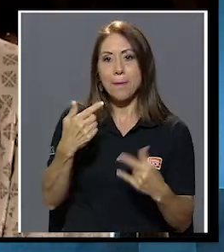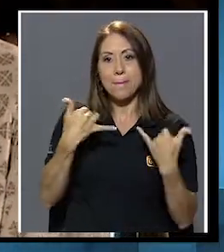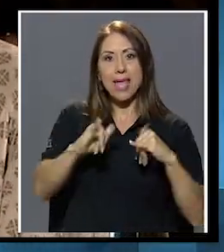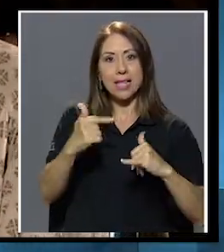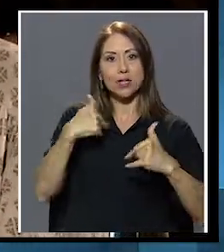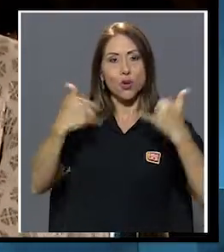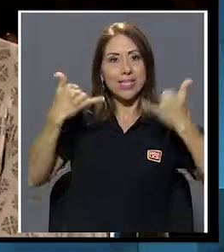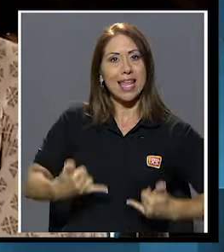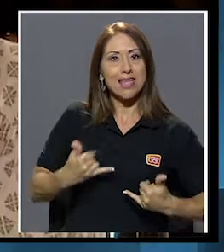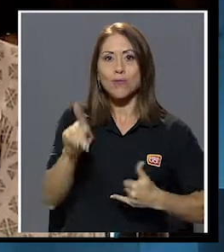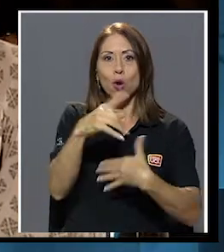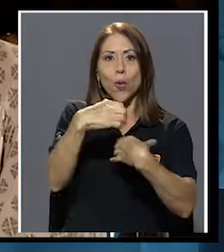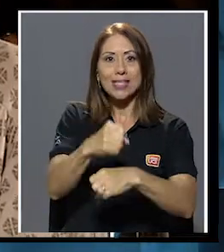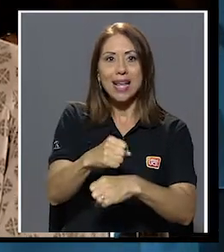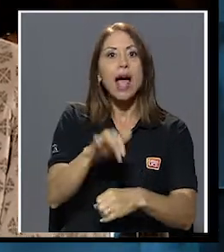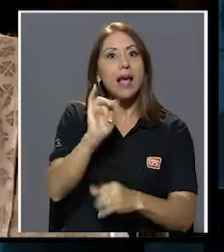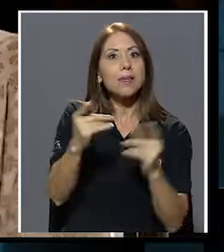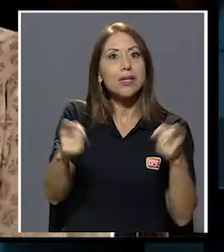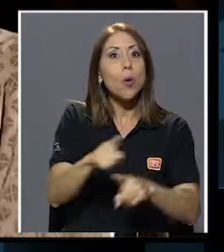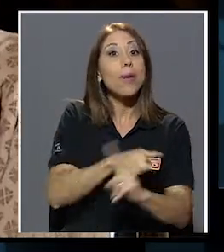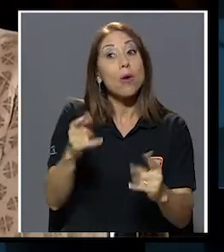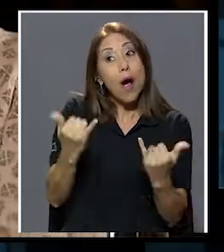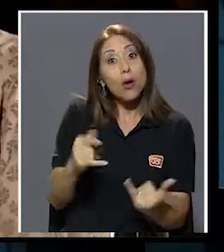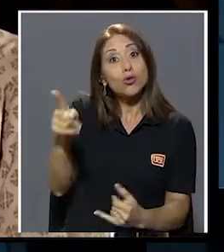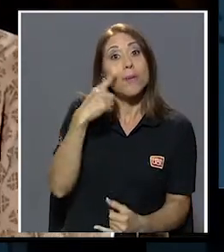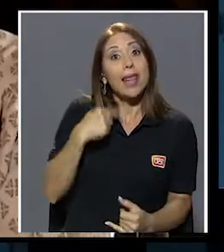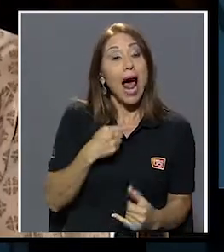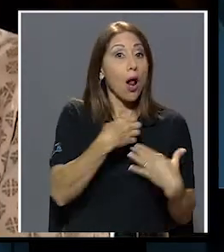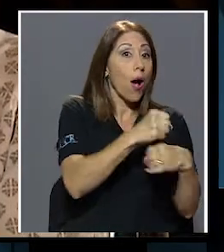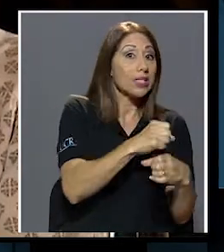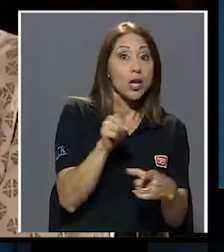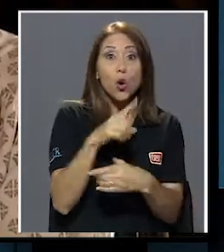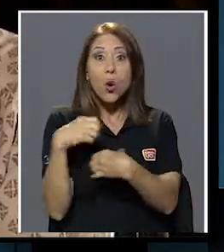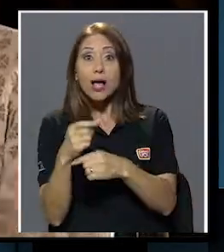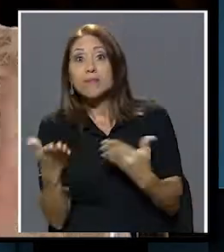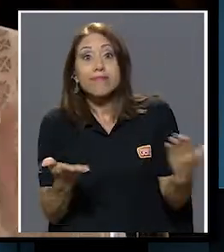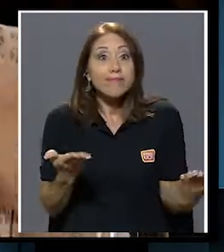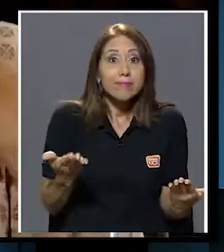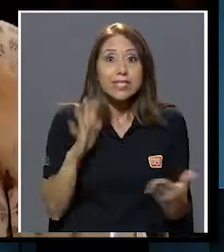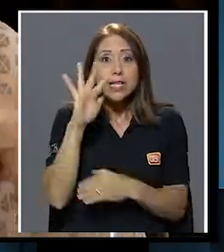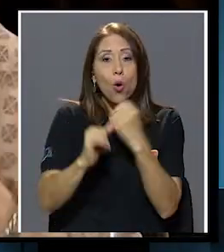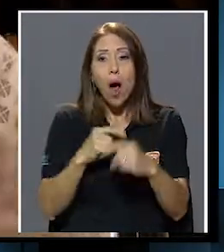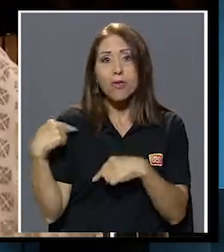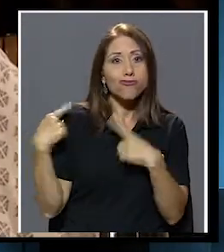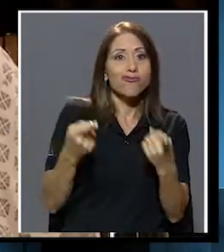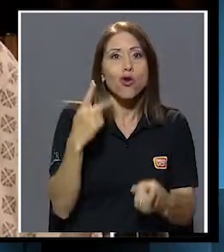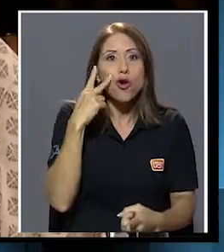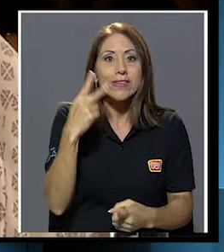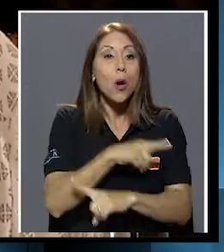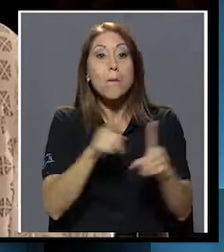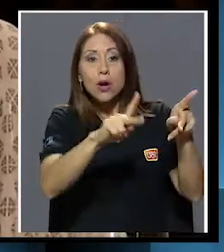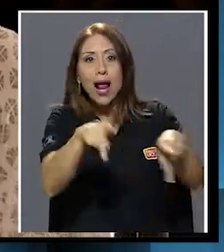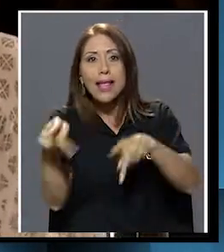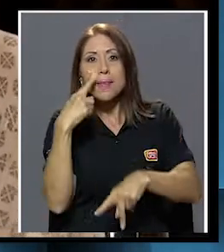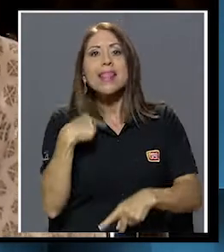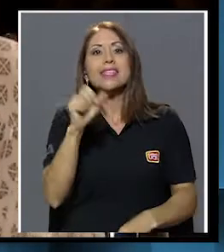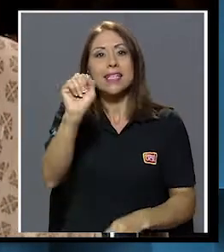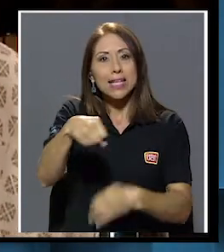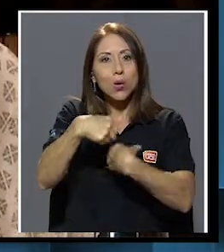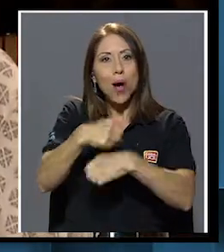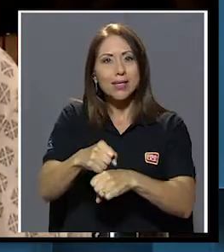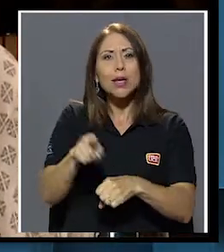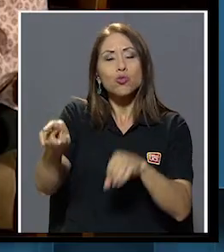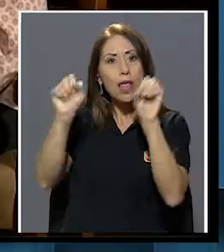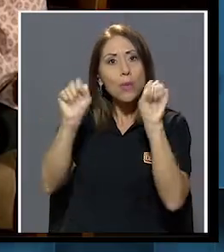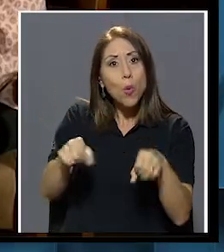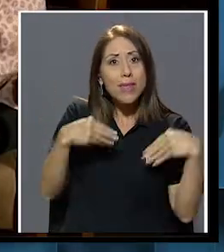usted no lo va hacer. Y así fue. Y usted me dirá ahora si lo hacen o no lo hacen. No sé, porque yo en cinco años no los he visto. Pero me dice la gente